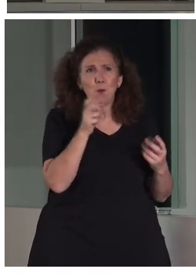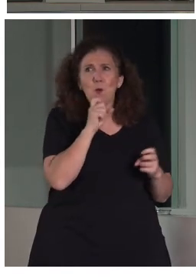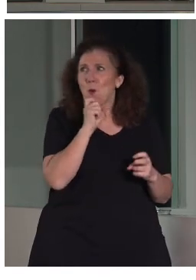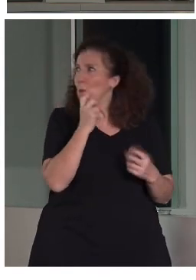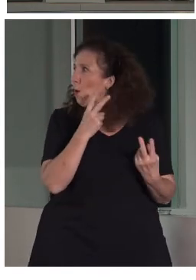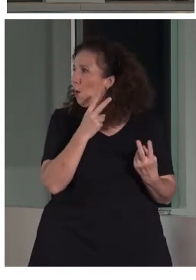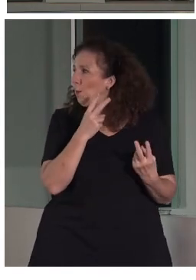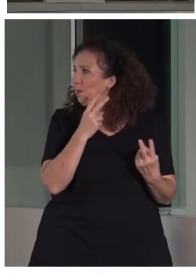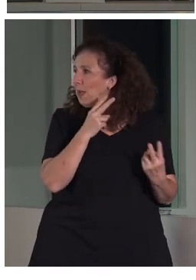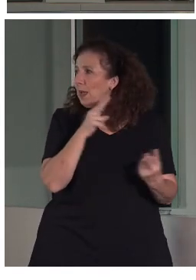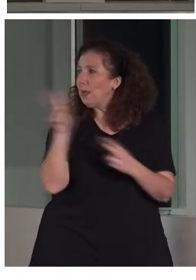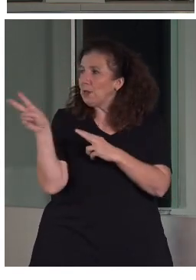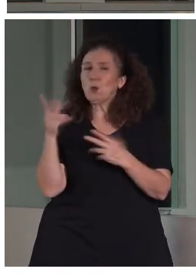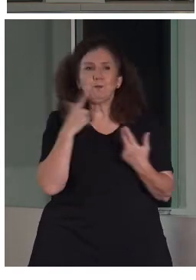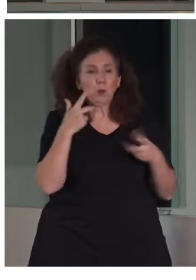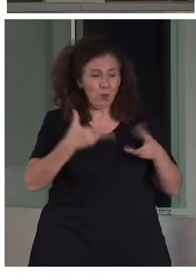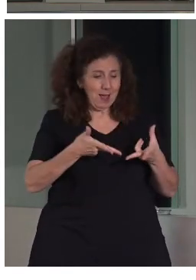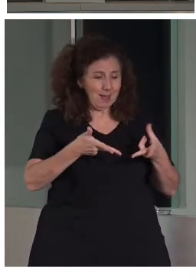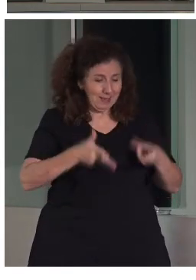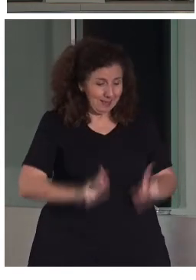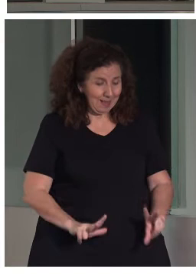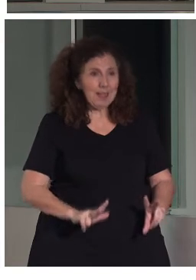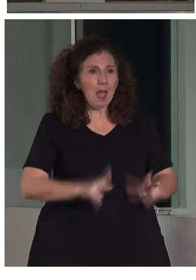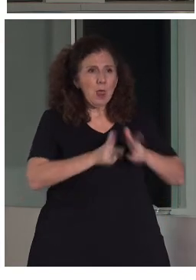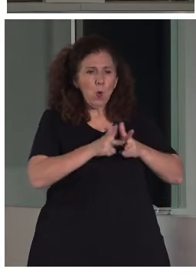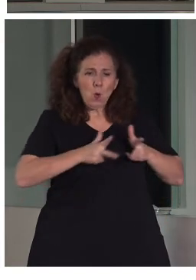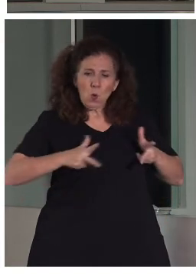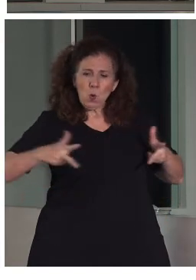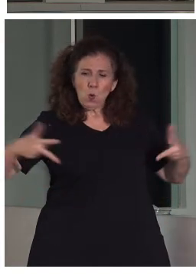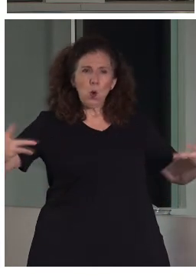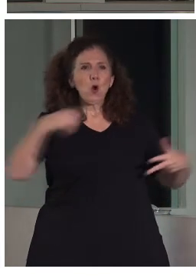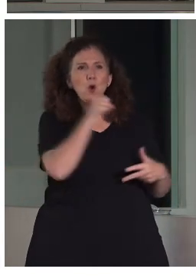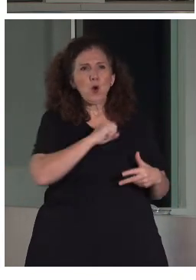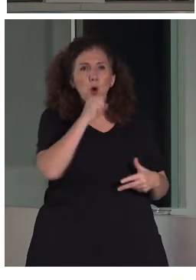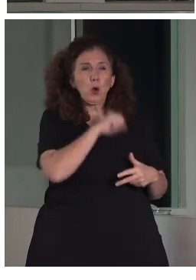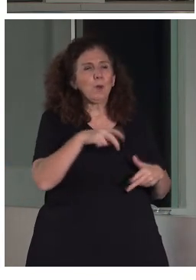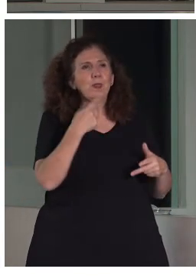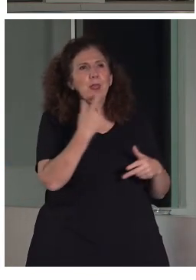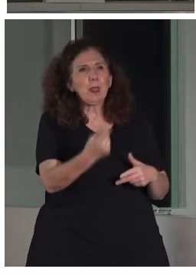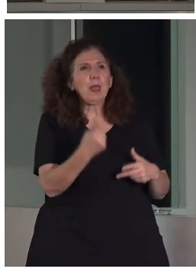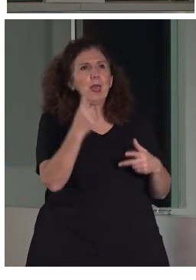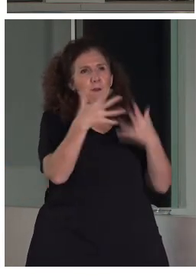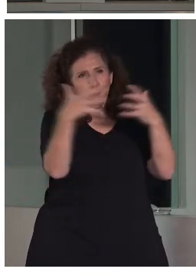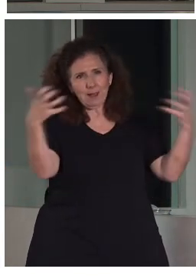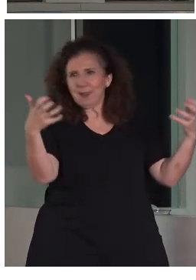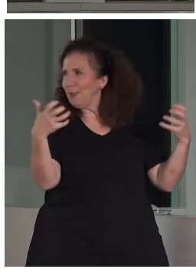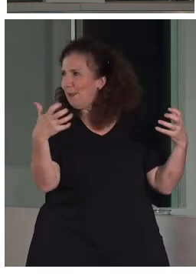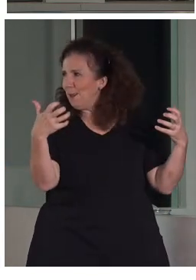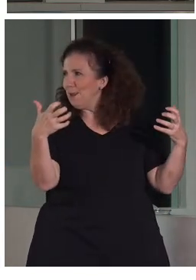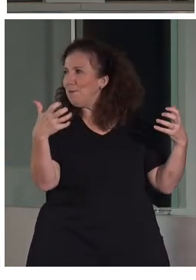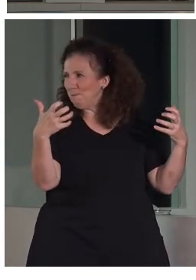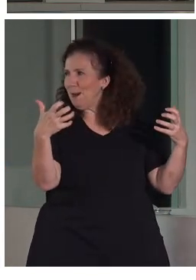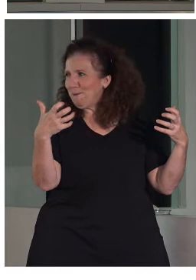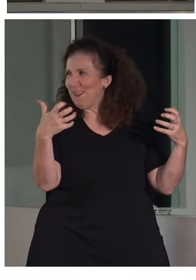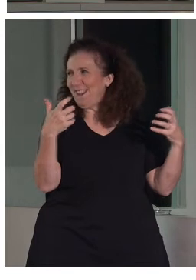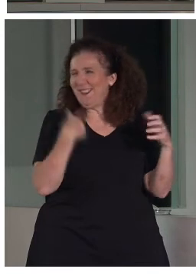en la descripción de una silla del coro, nos dice, este mueble litúrgico... Te lo voy a poner difícil a la